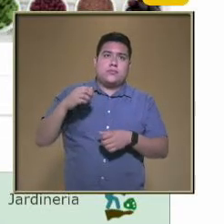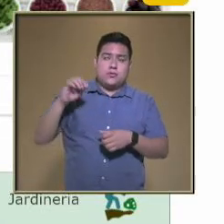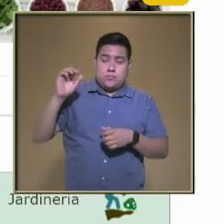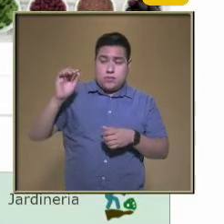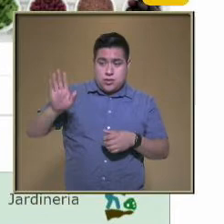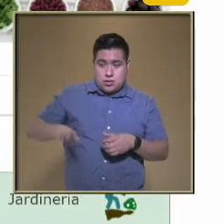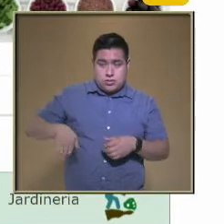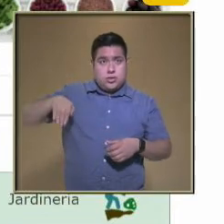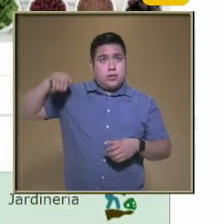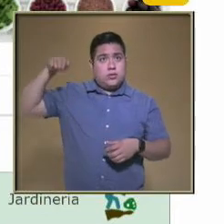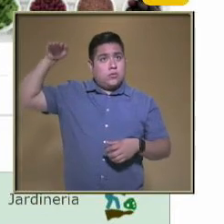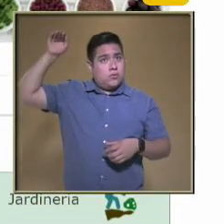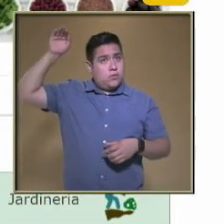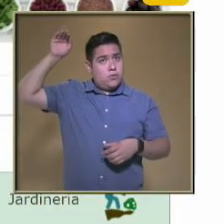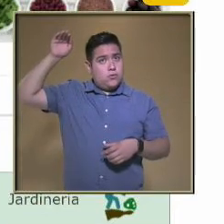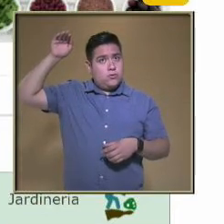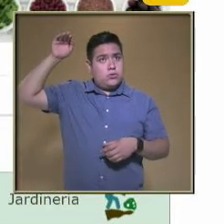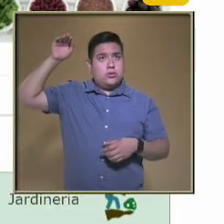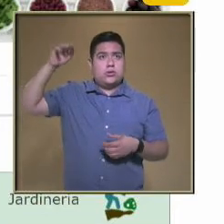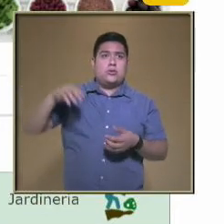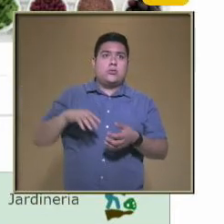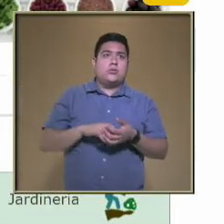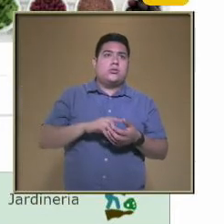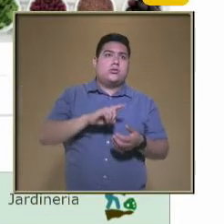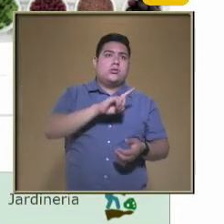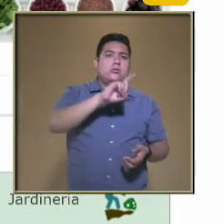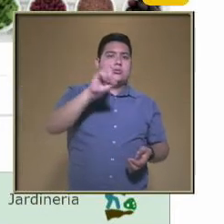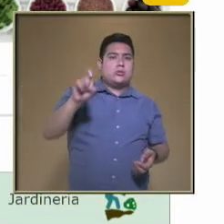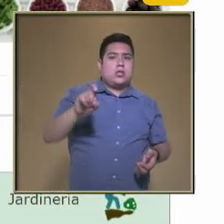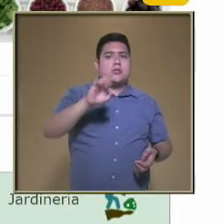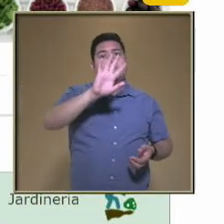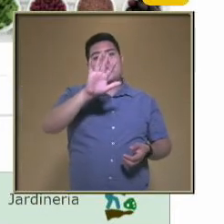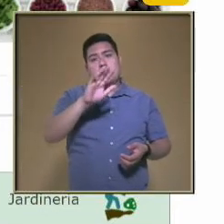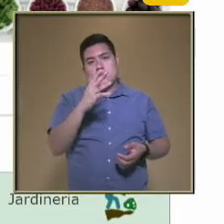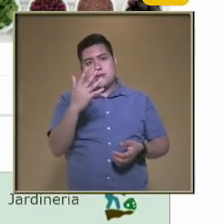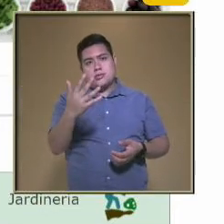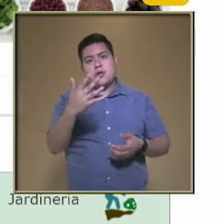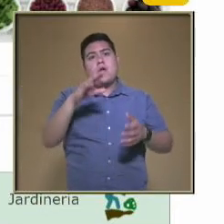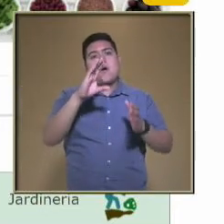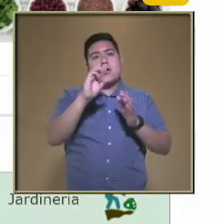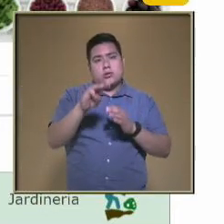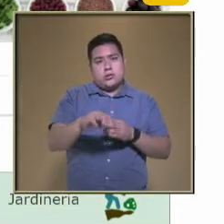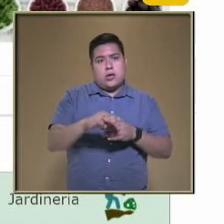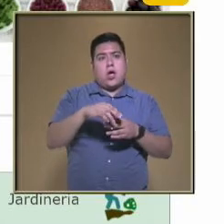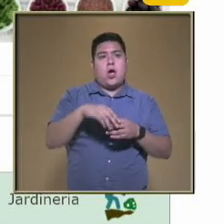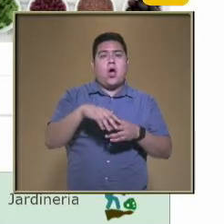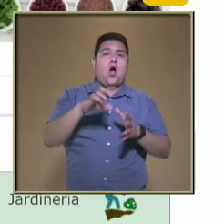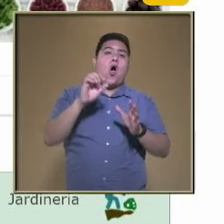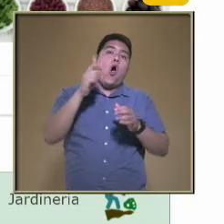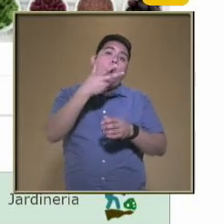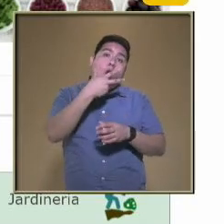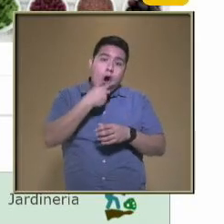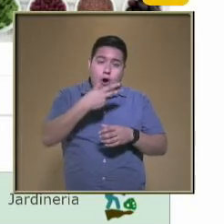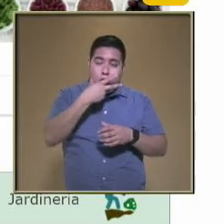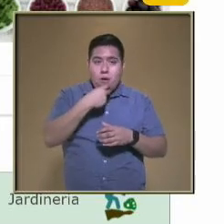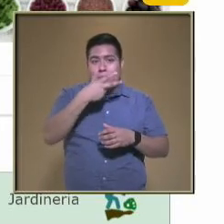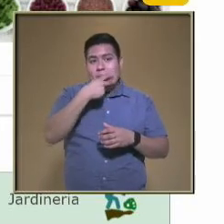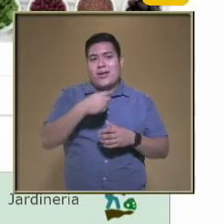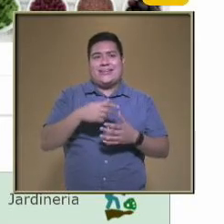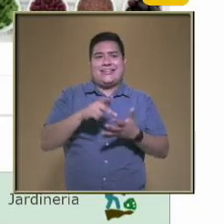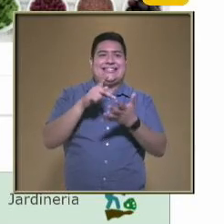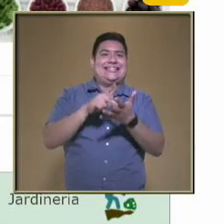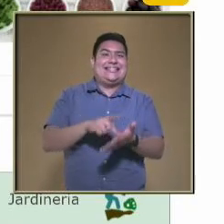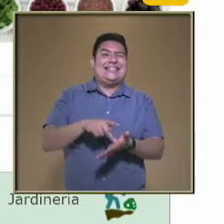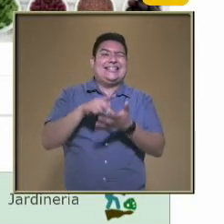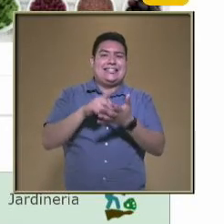poner Este 155 centímetros Vamos a poner Sexo masculino Y vamos a poner Un peso